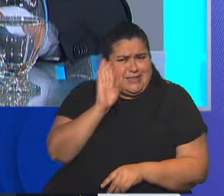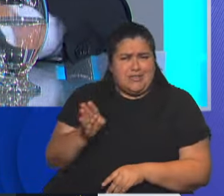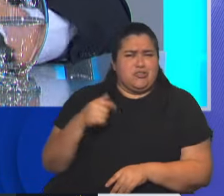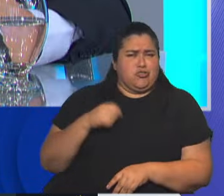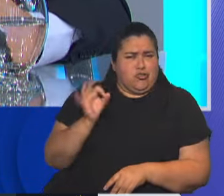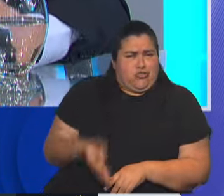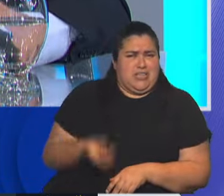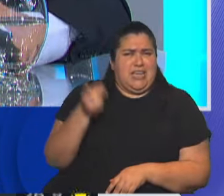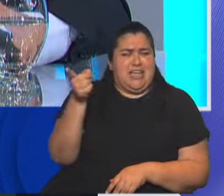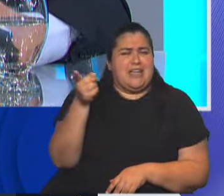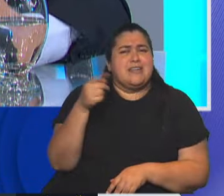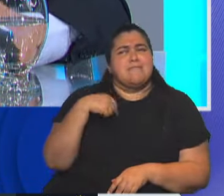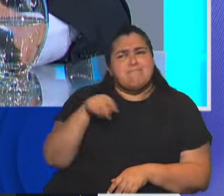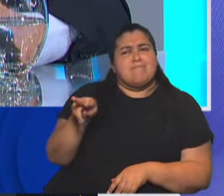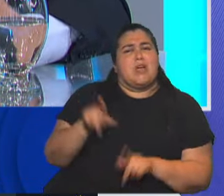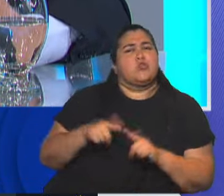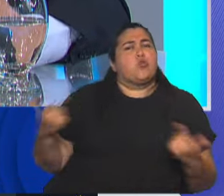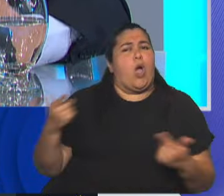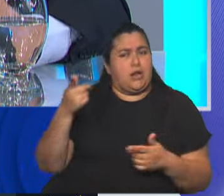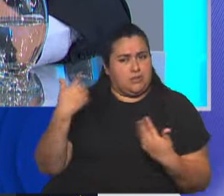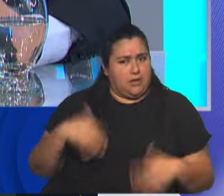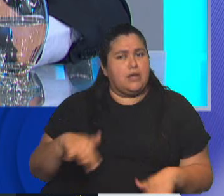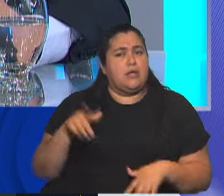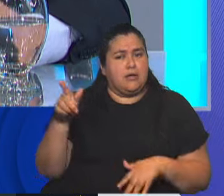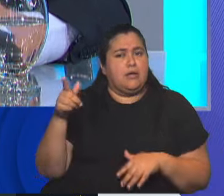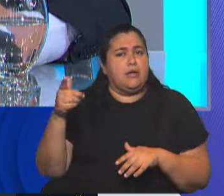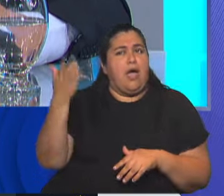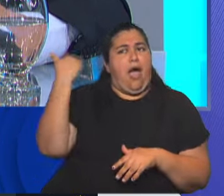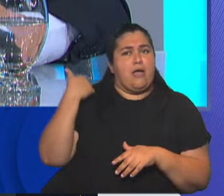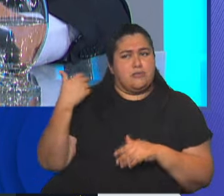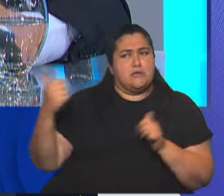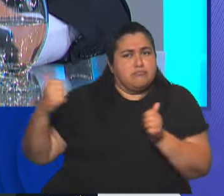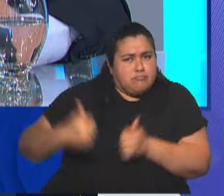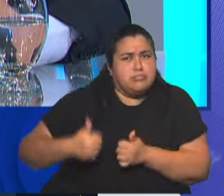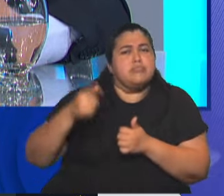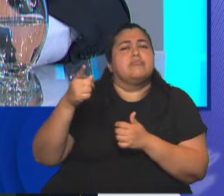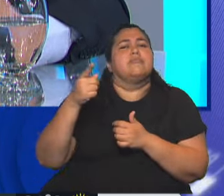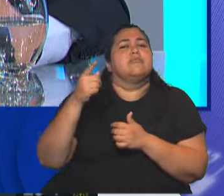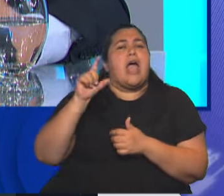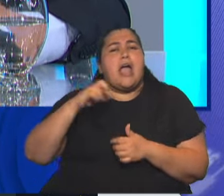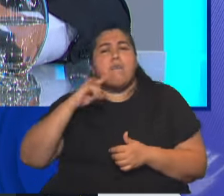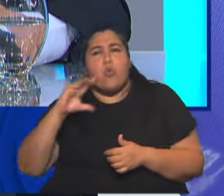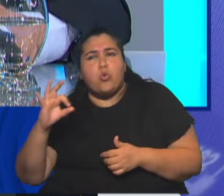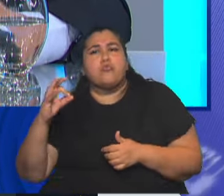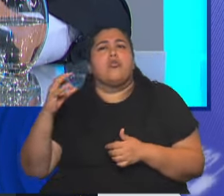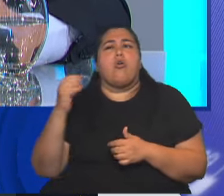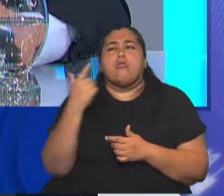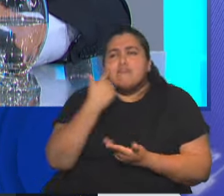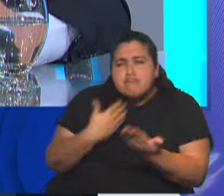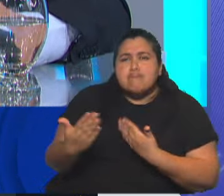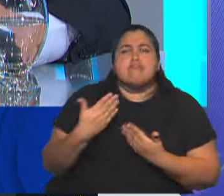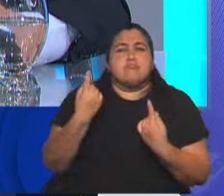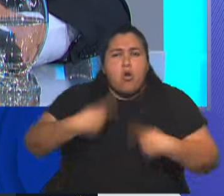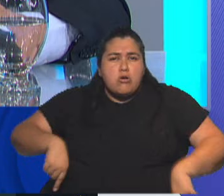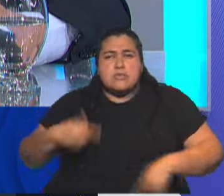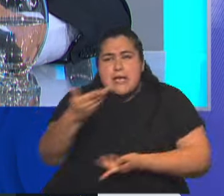Yo siempre digo que tengo la suerte de tener un máster con él, y Caputo y demás gratis, que es escucharlo y tratar